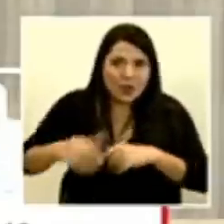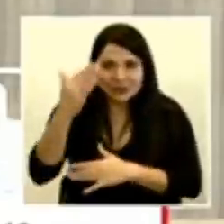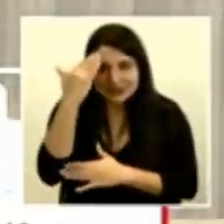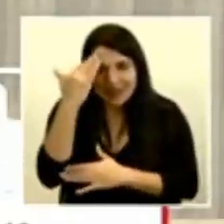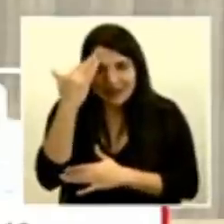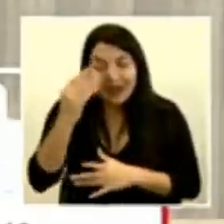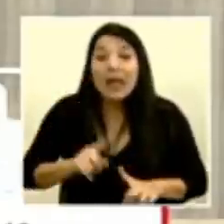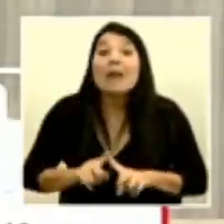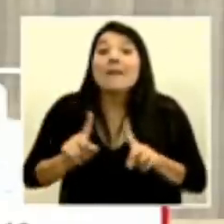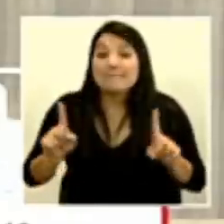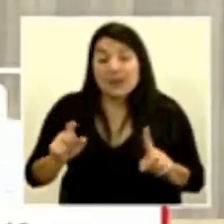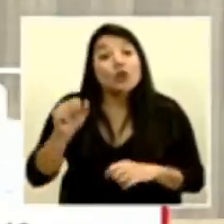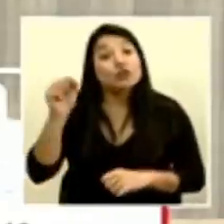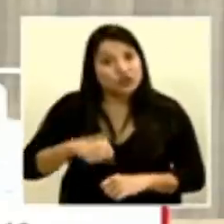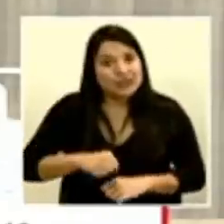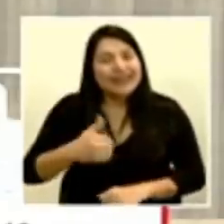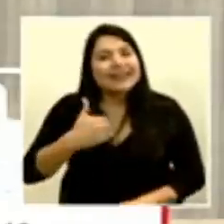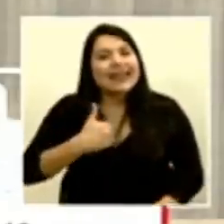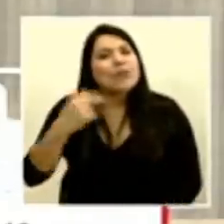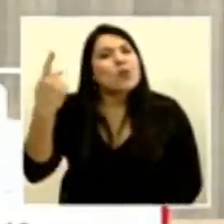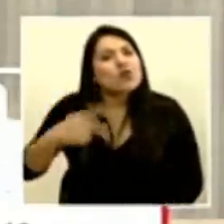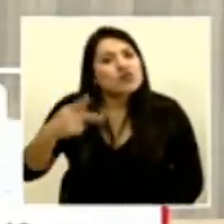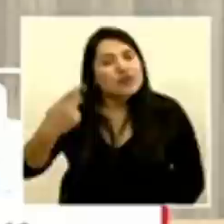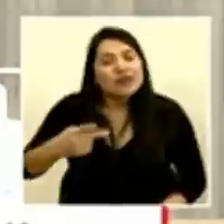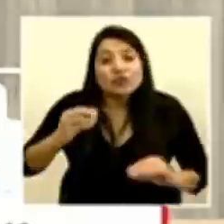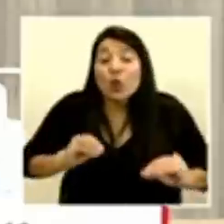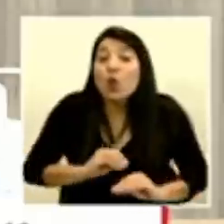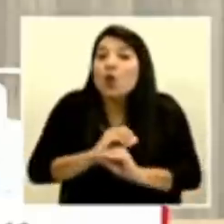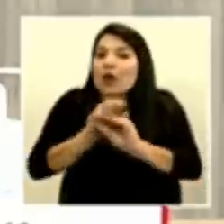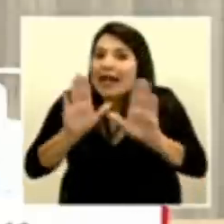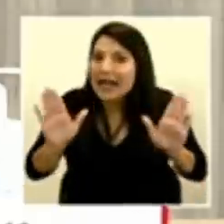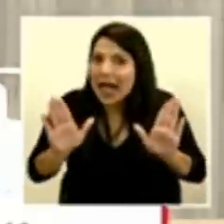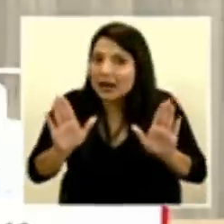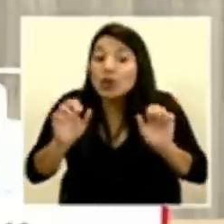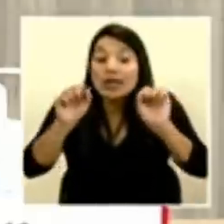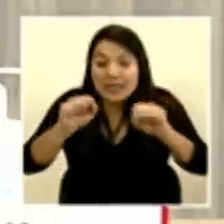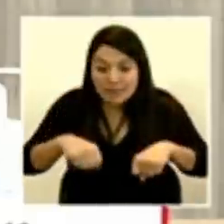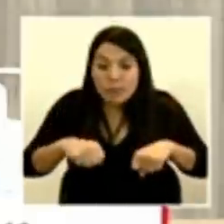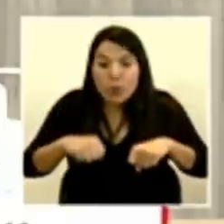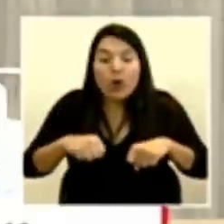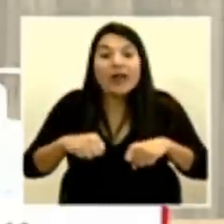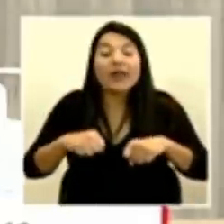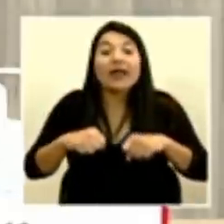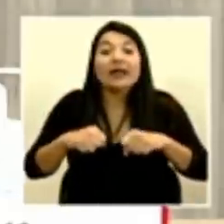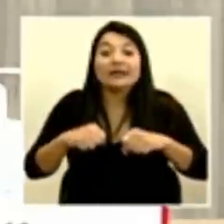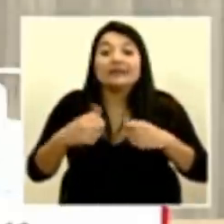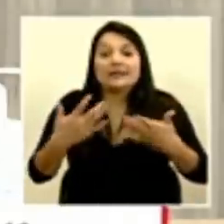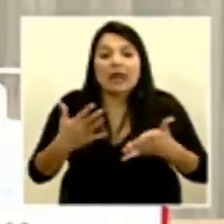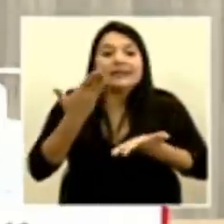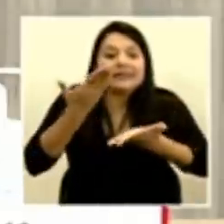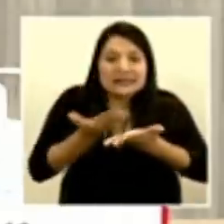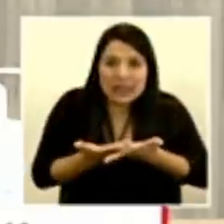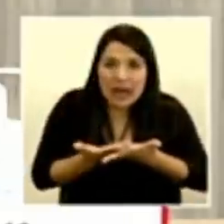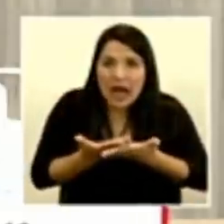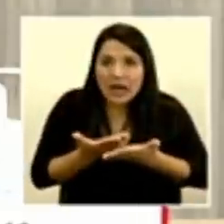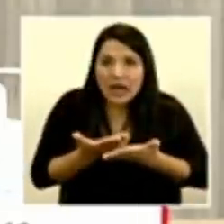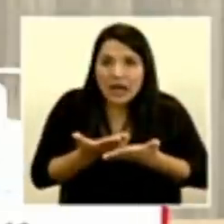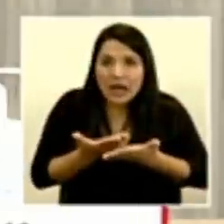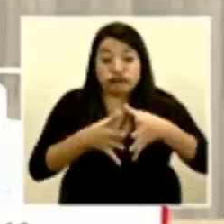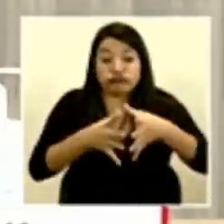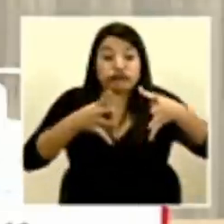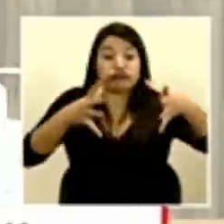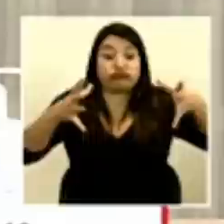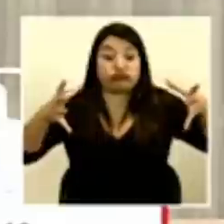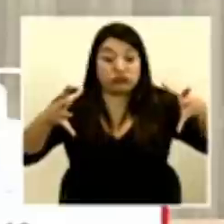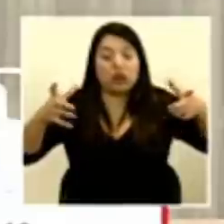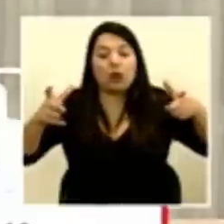decir es que hay riesgos claros de que tengamos varias olas pandémicas y esas olas pandémicas eso es cuando aumenta la cantidad de